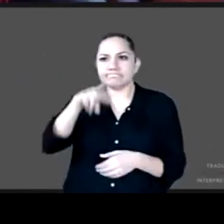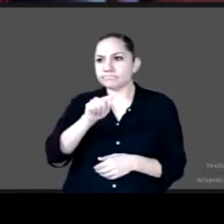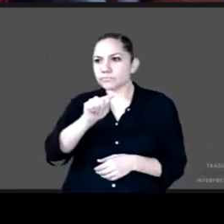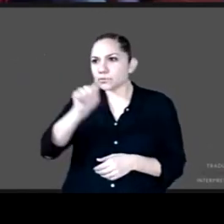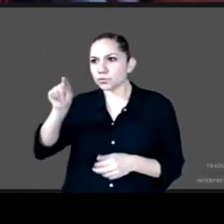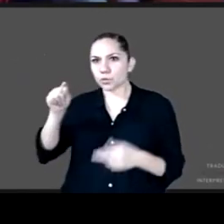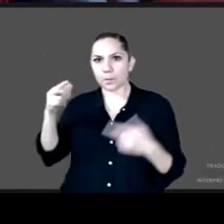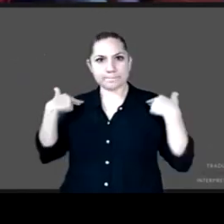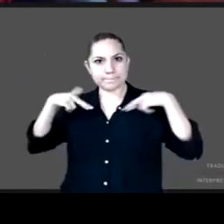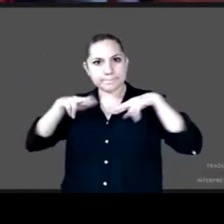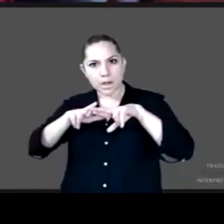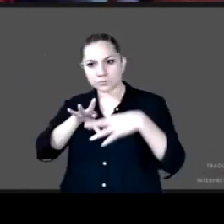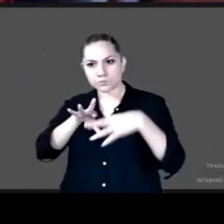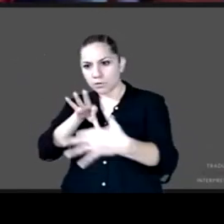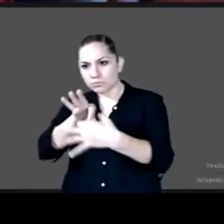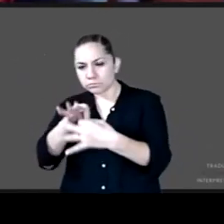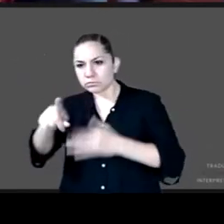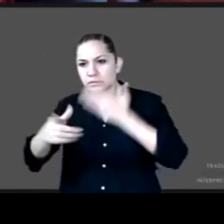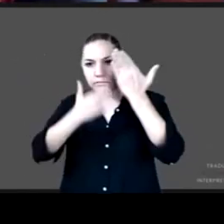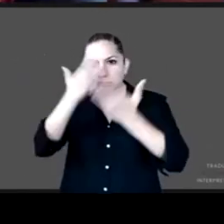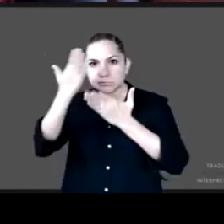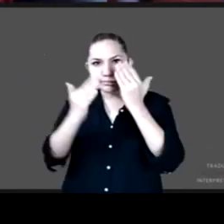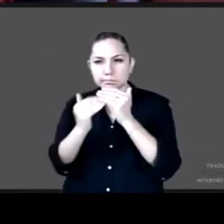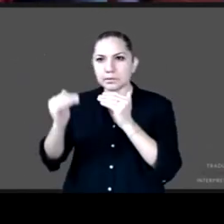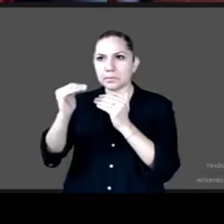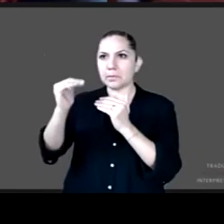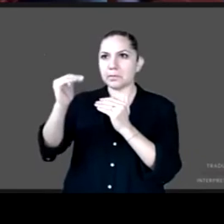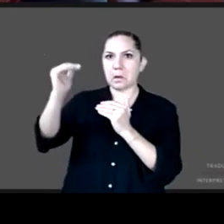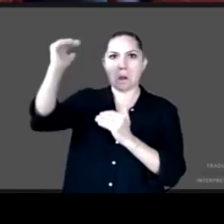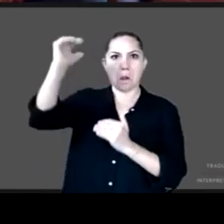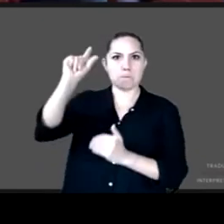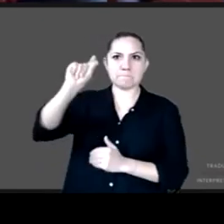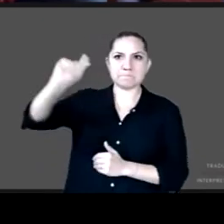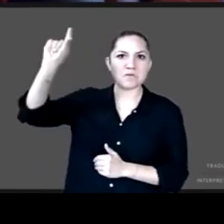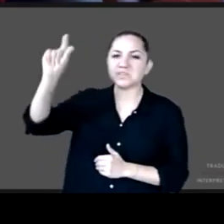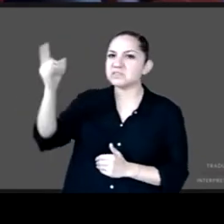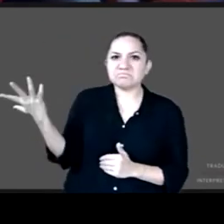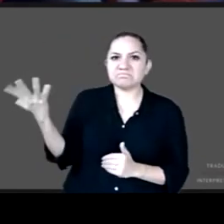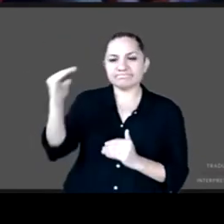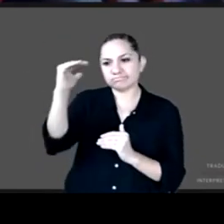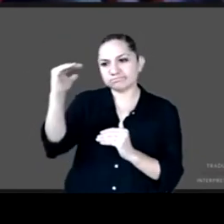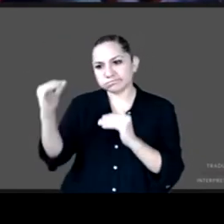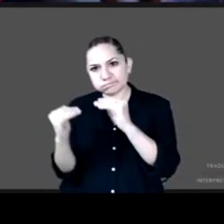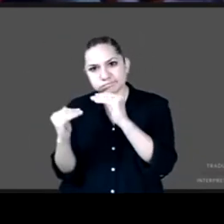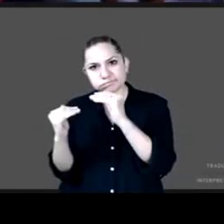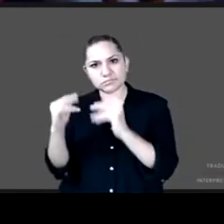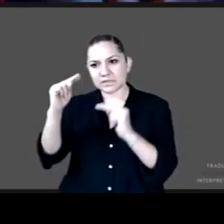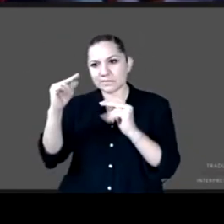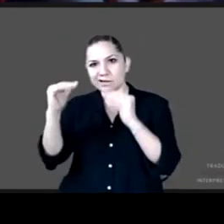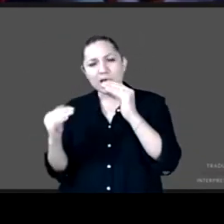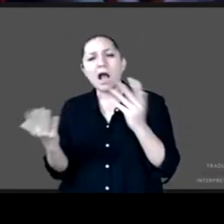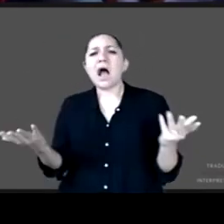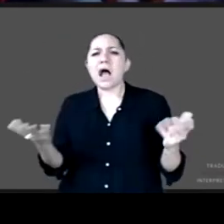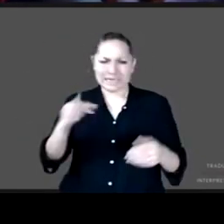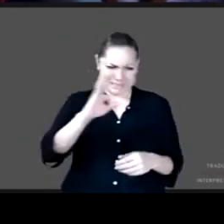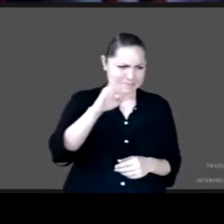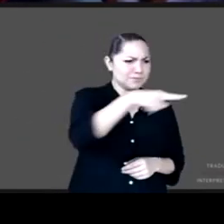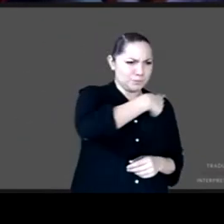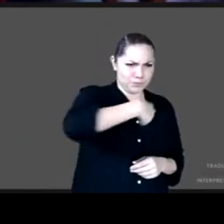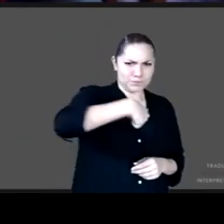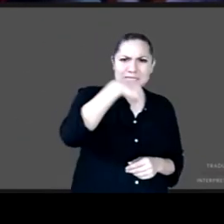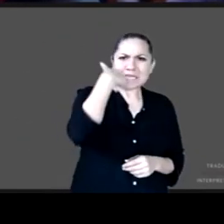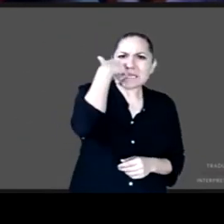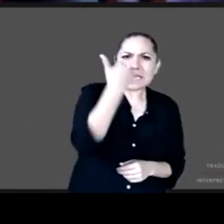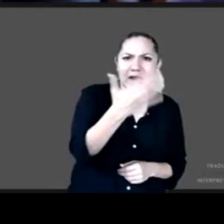Entonces, podrás darte cuenta que aunque uno quisiera que estuvieran en la escuela, si no se trabaja de manera coordinada entre las diferentes